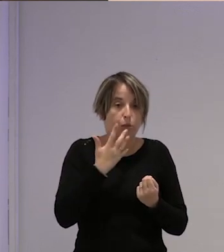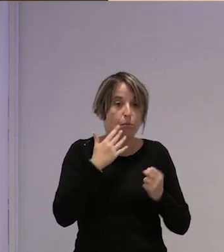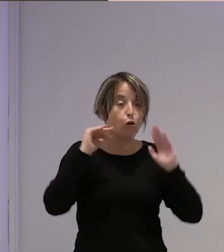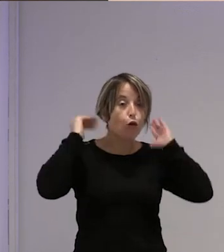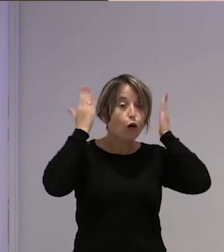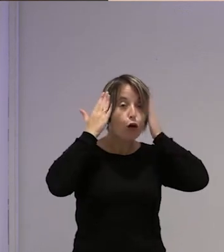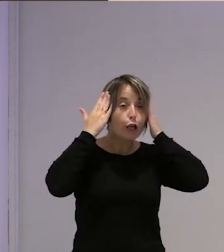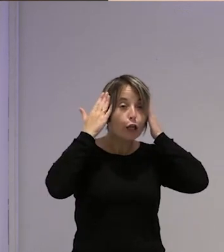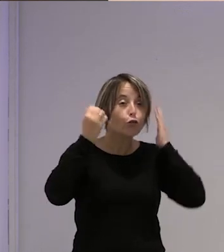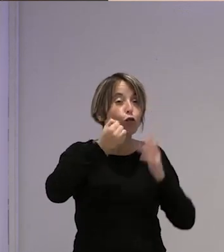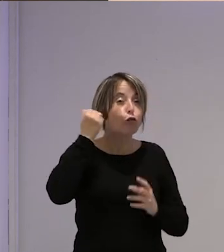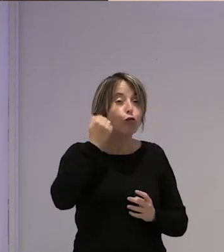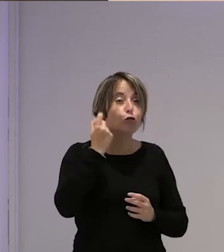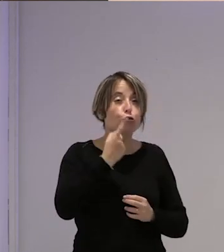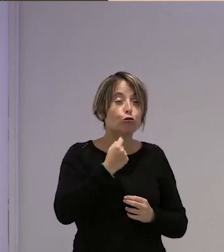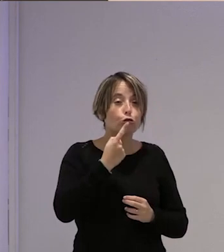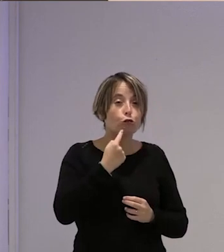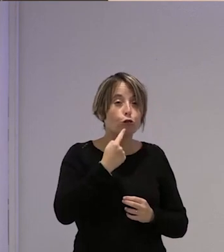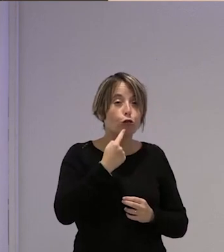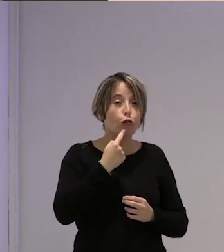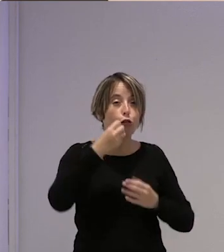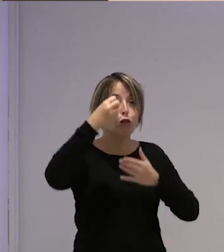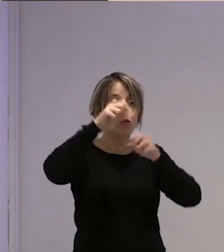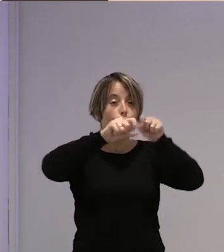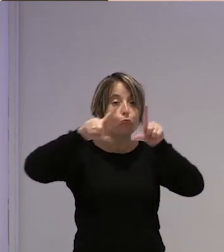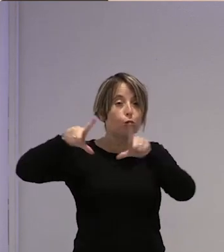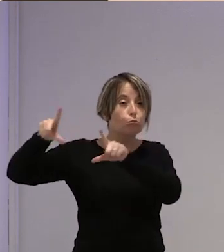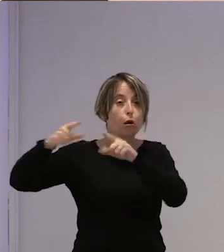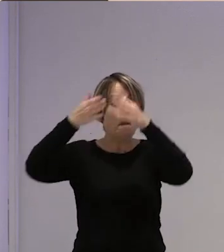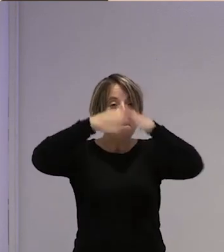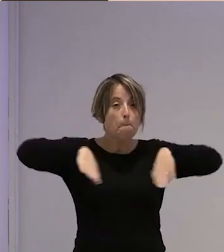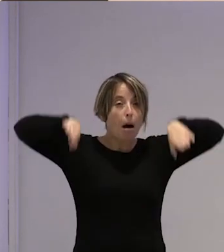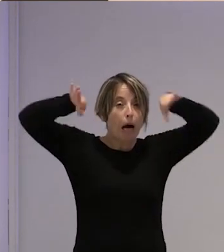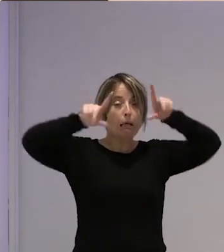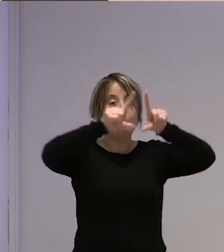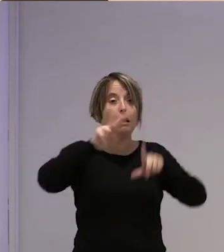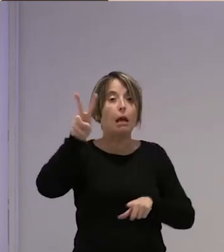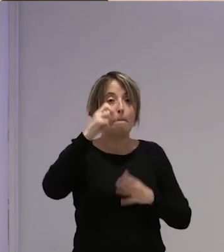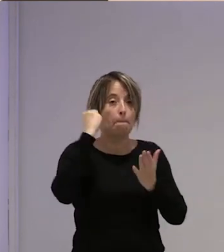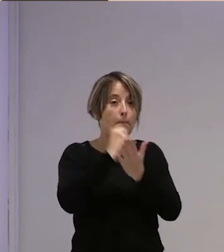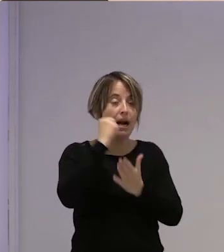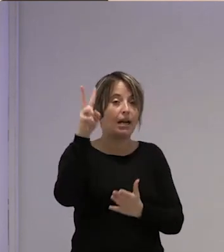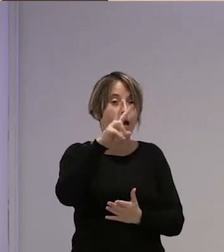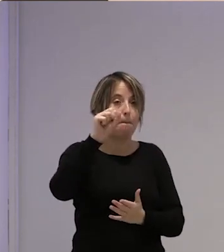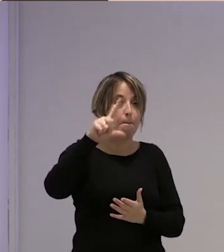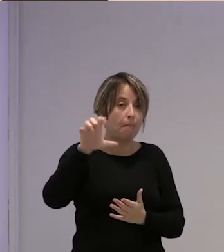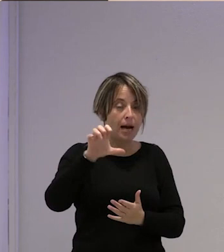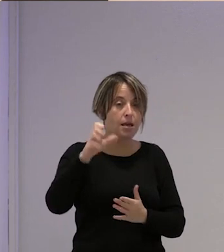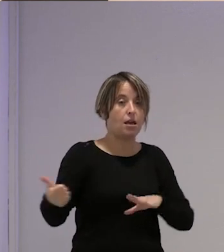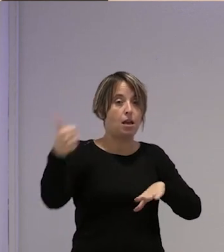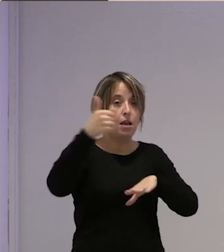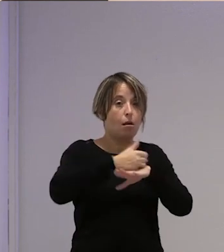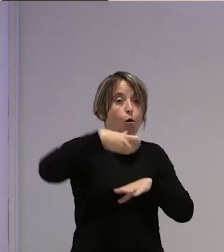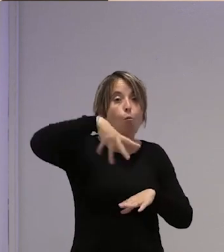fruto rojo uno de los paneles enteros era de Valle y de exposiciones de Valle que al final Valle es Monsanto y no puede